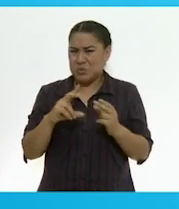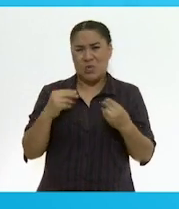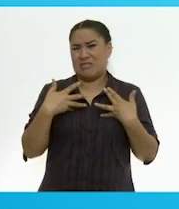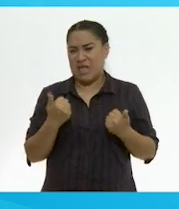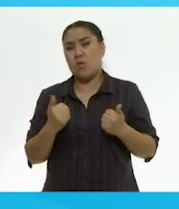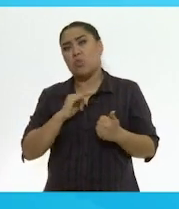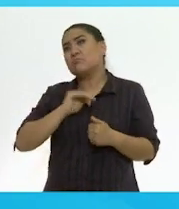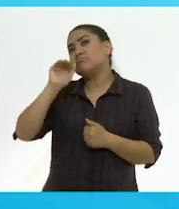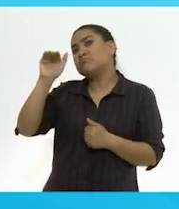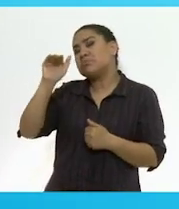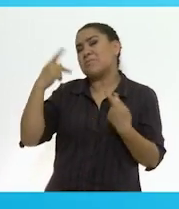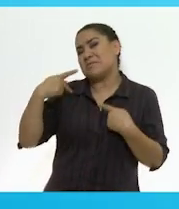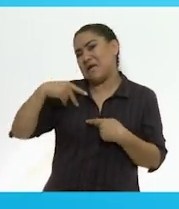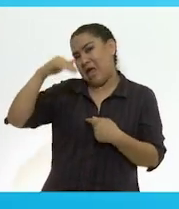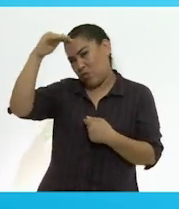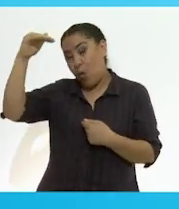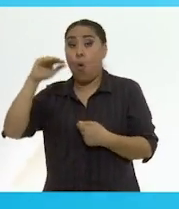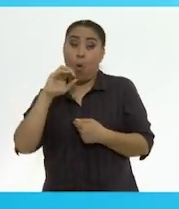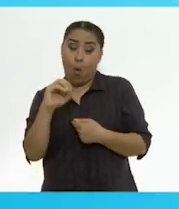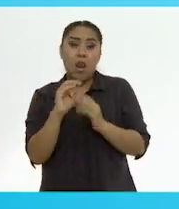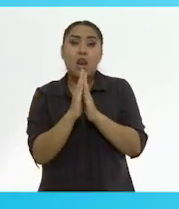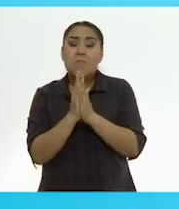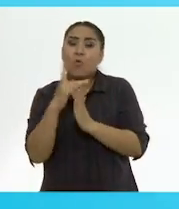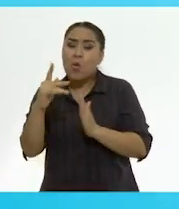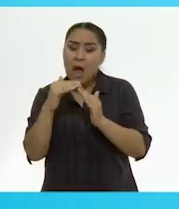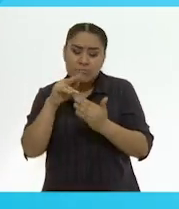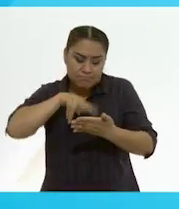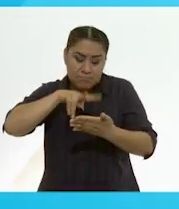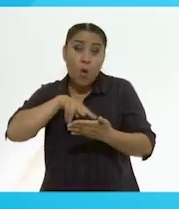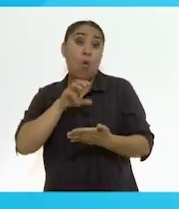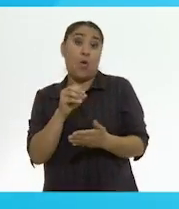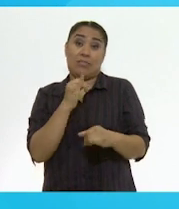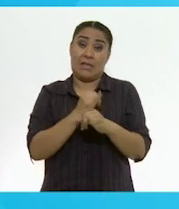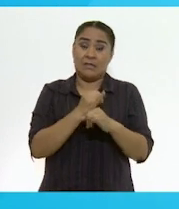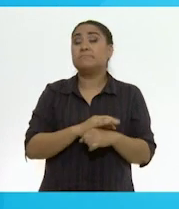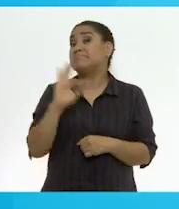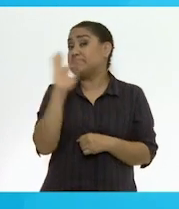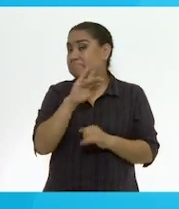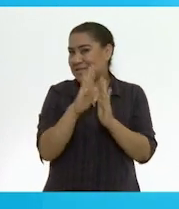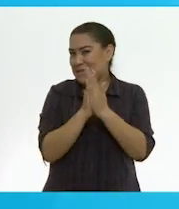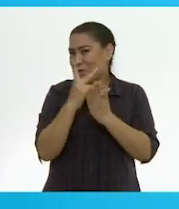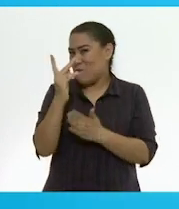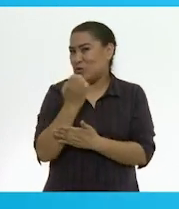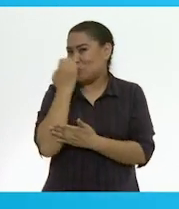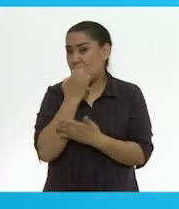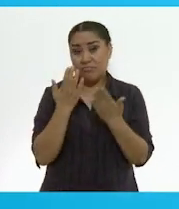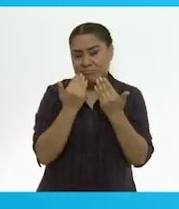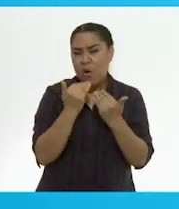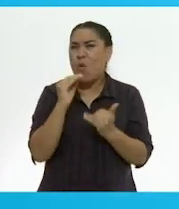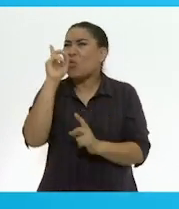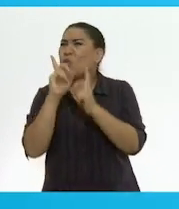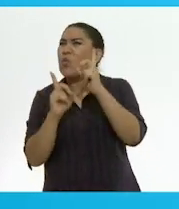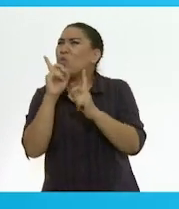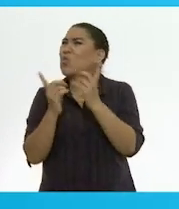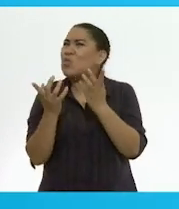También puedes consultar en algún libro de tu casa o en internet. Si no tienes el libro de texto o necesitas ayuda para resolver tus